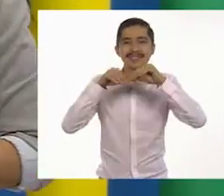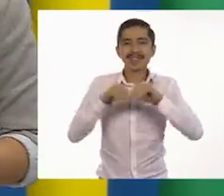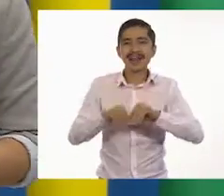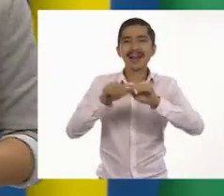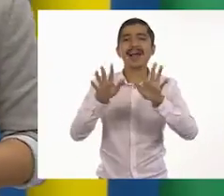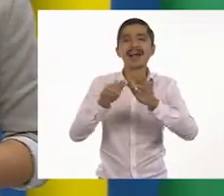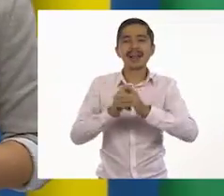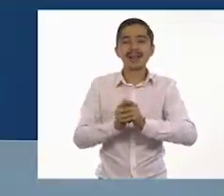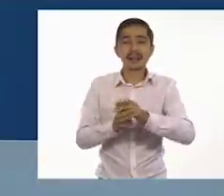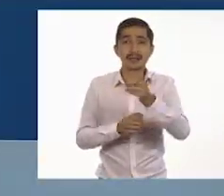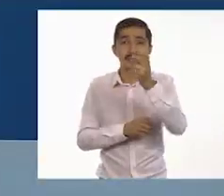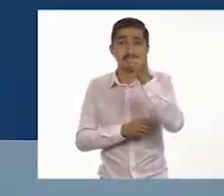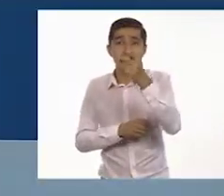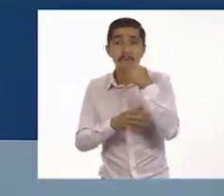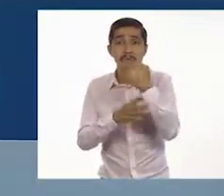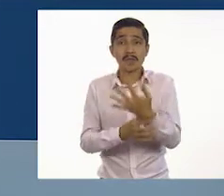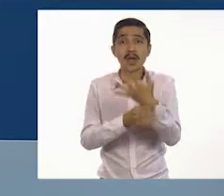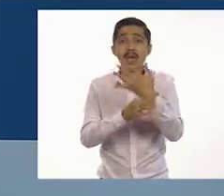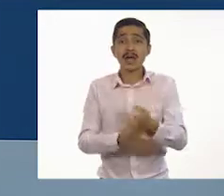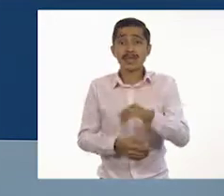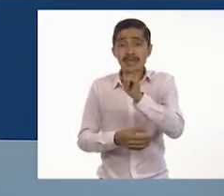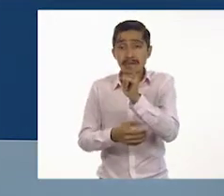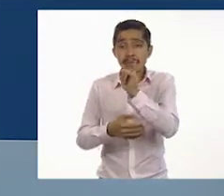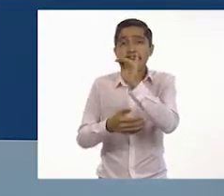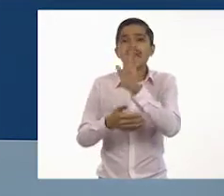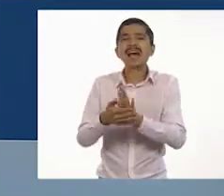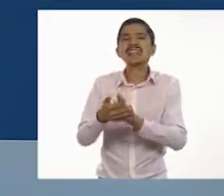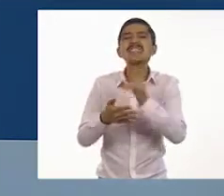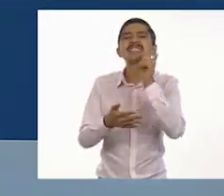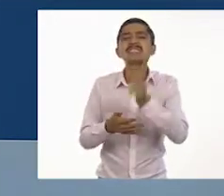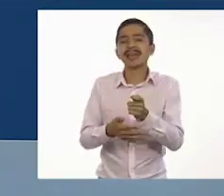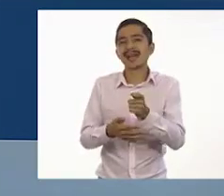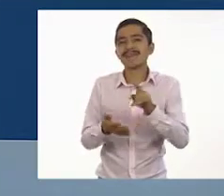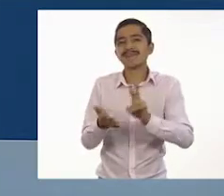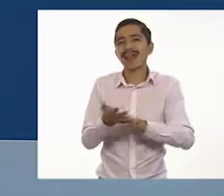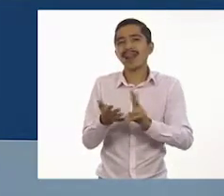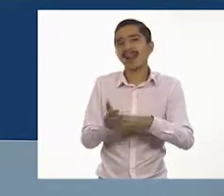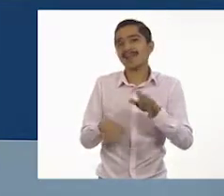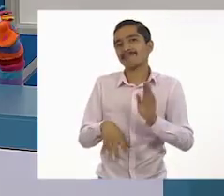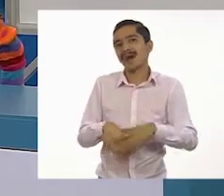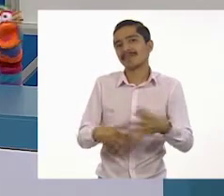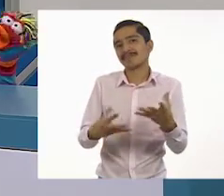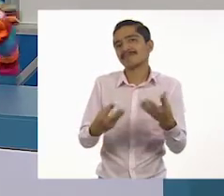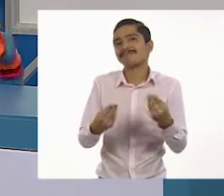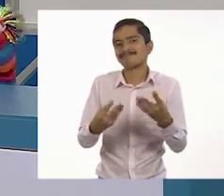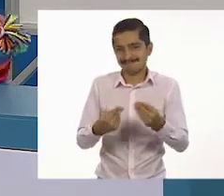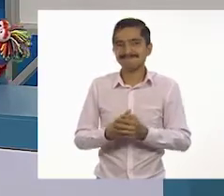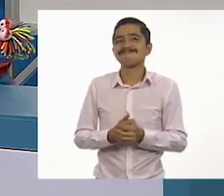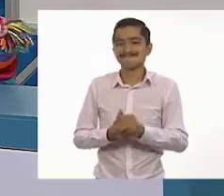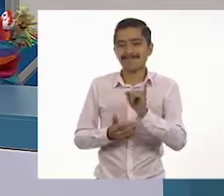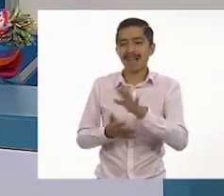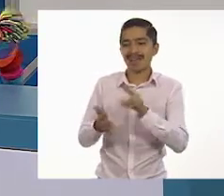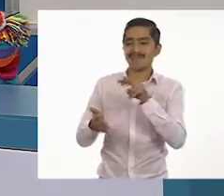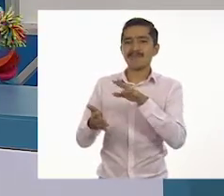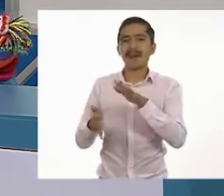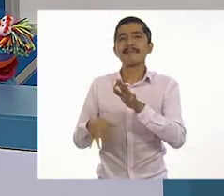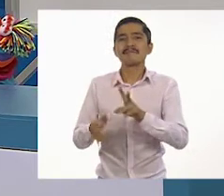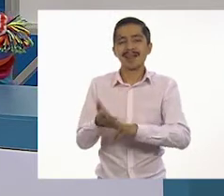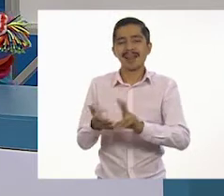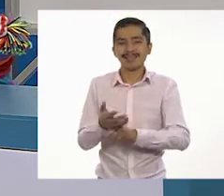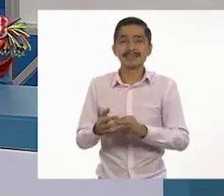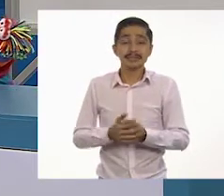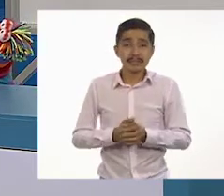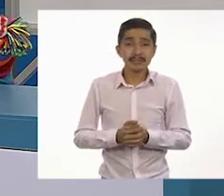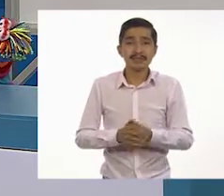Por eso dicen que una imagen vale más que mil palabras. En efecto. Veamos ahora un